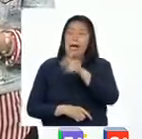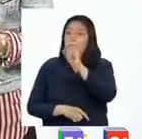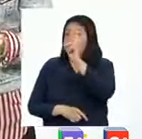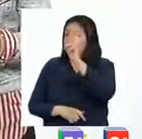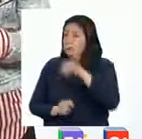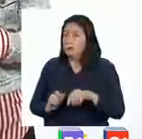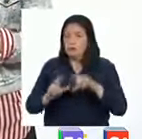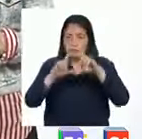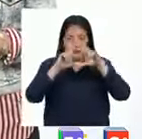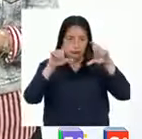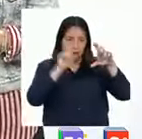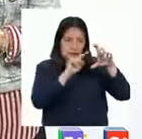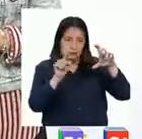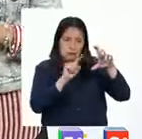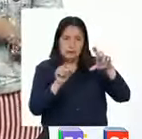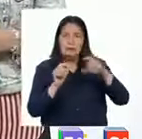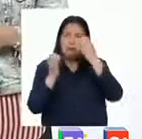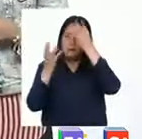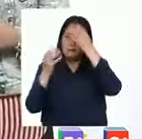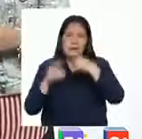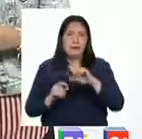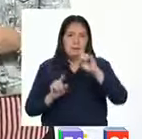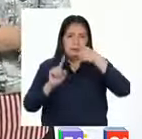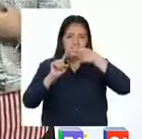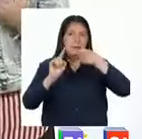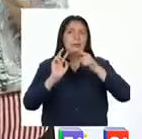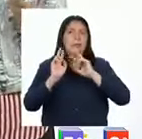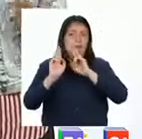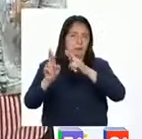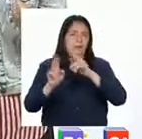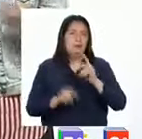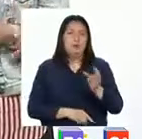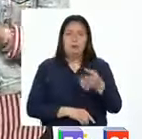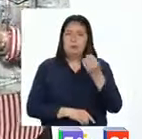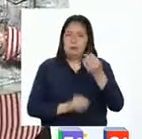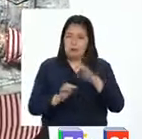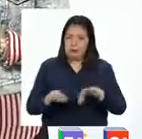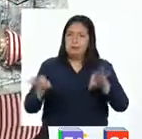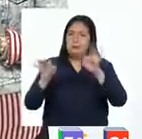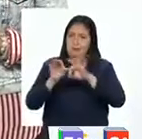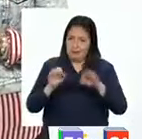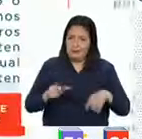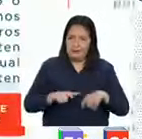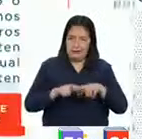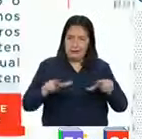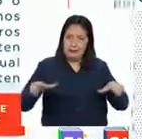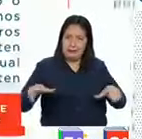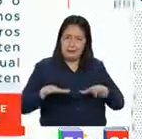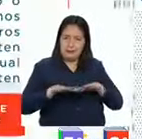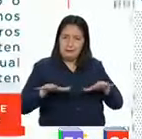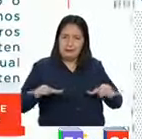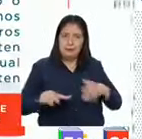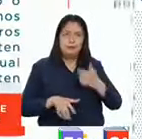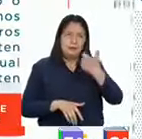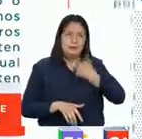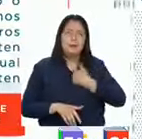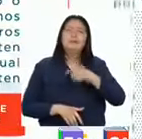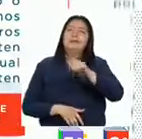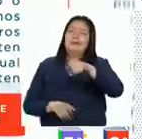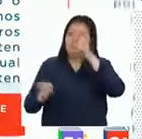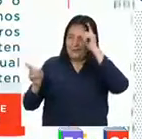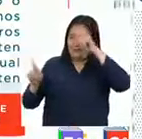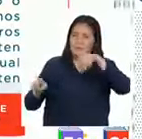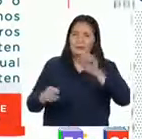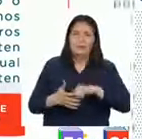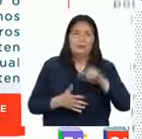en este párrafo encontramos información para responder la primera pregunta, ¿por qué es importante el espacio personal? Sí, de acuerdo, Patti.